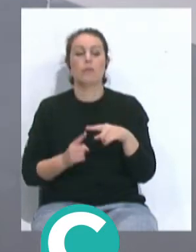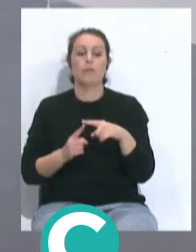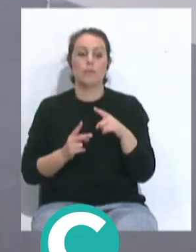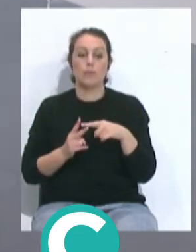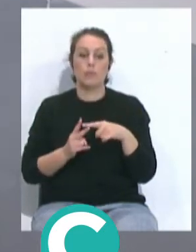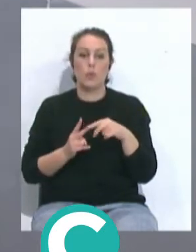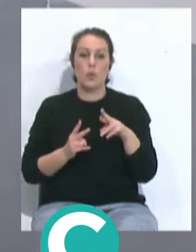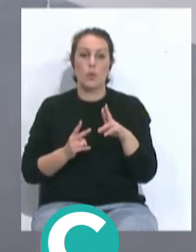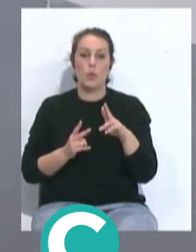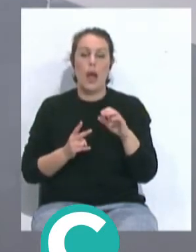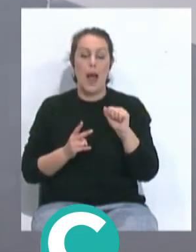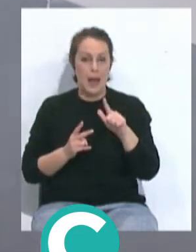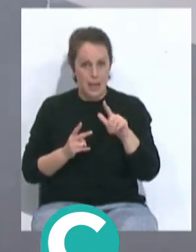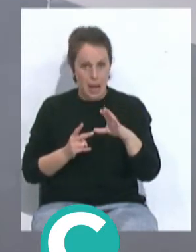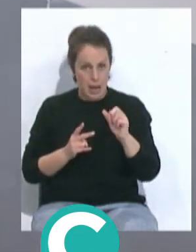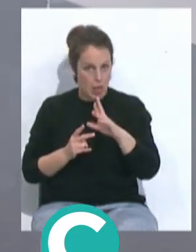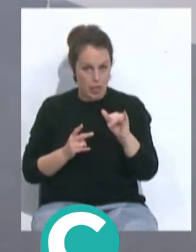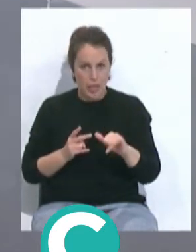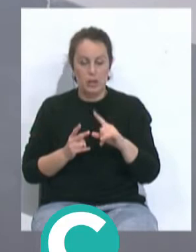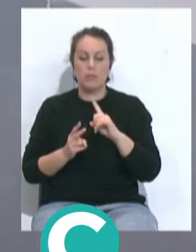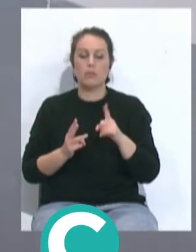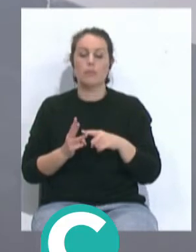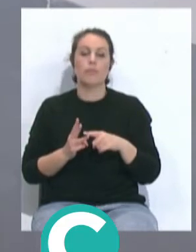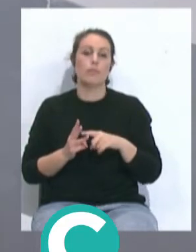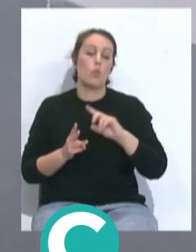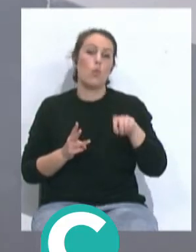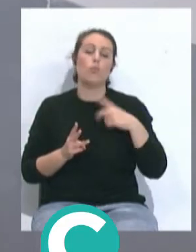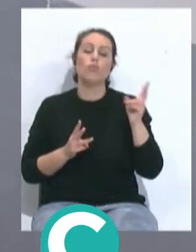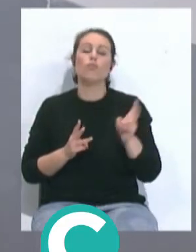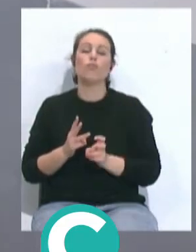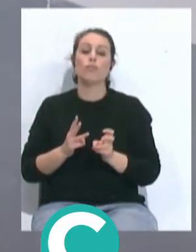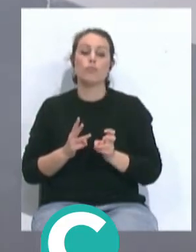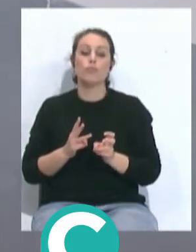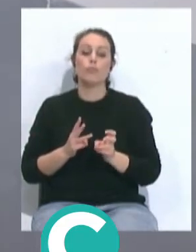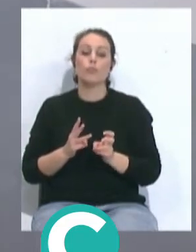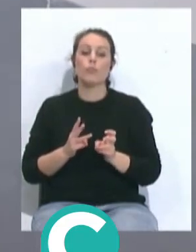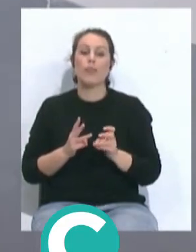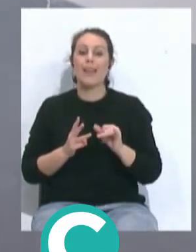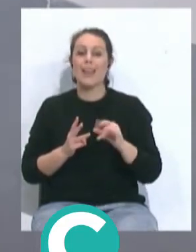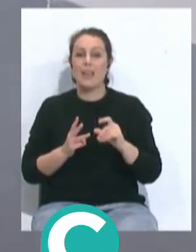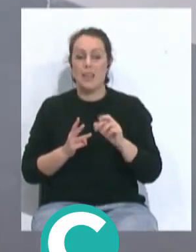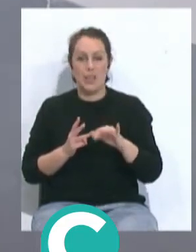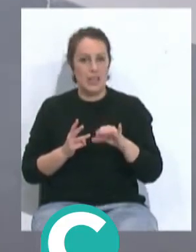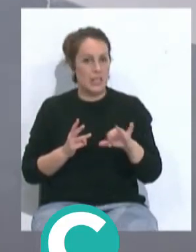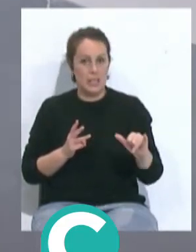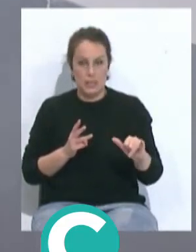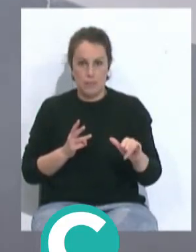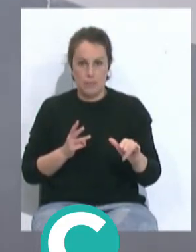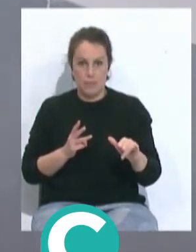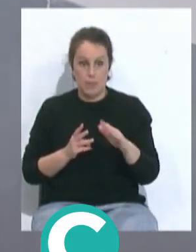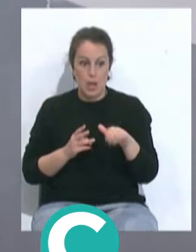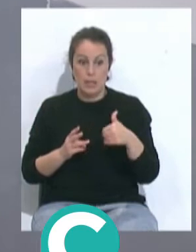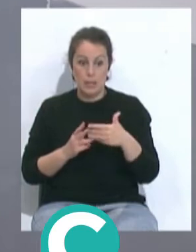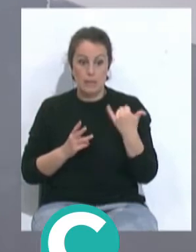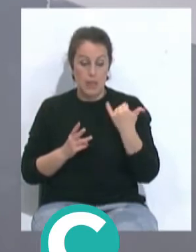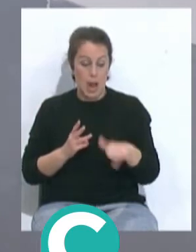Rubén Alcaraz, luego llegó Osama Idrisi, hasta